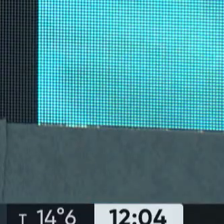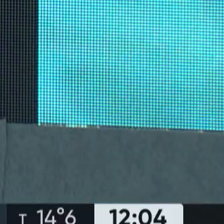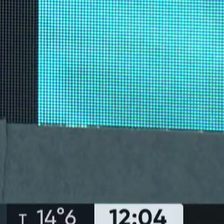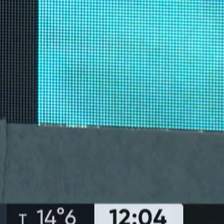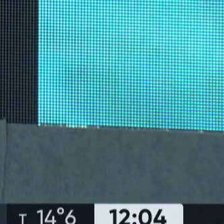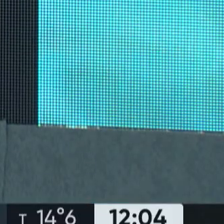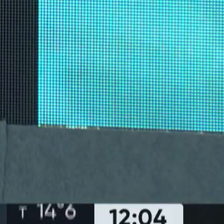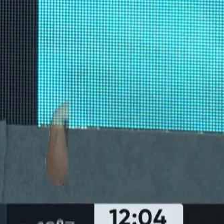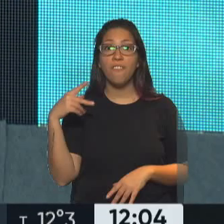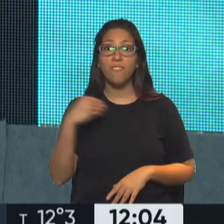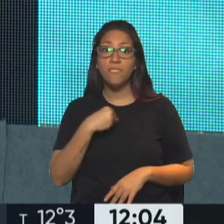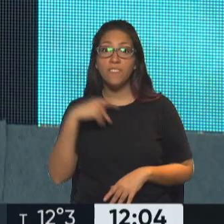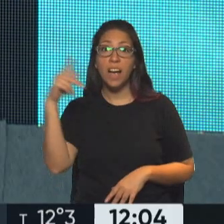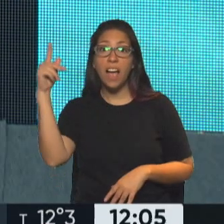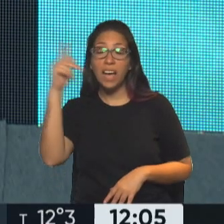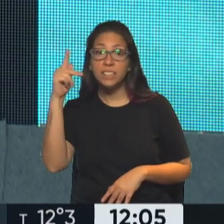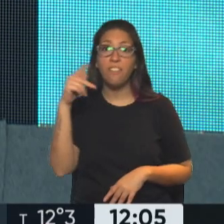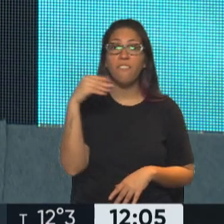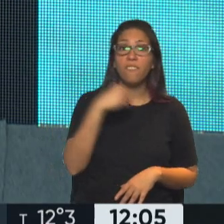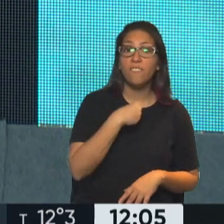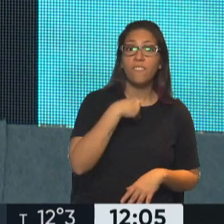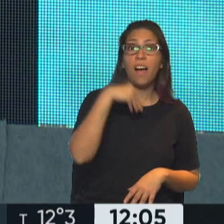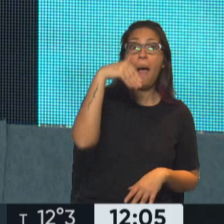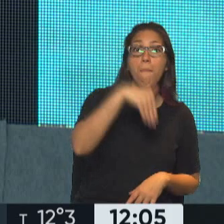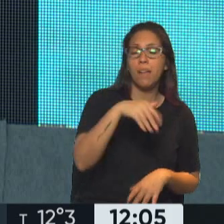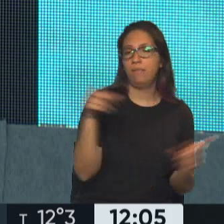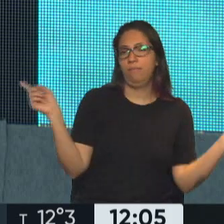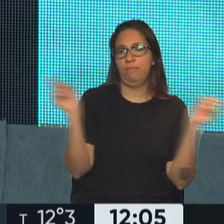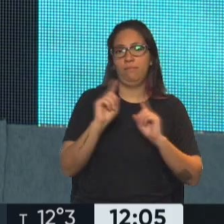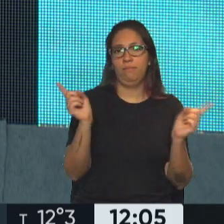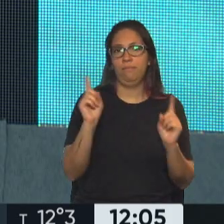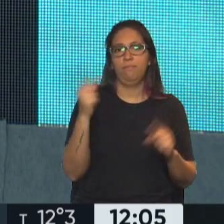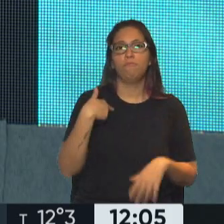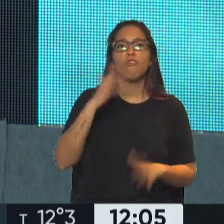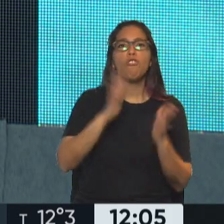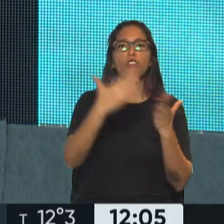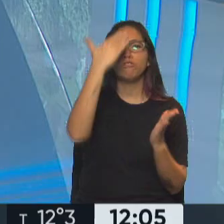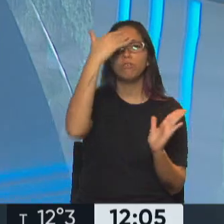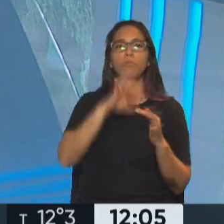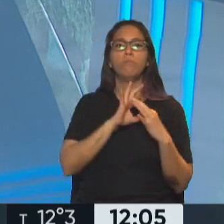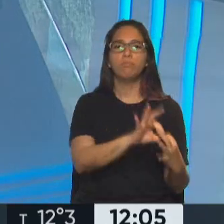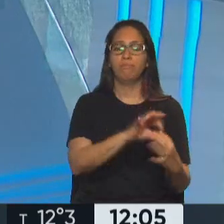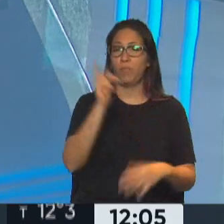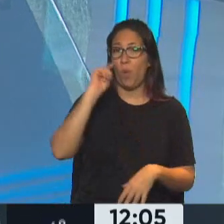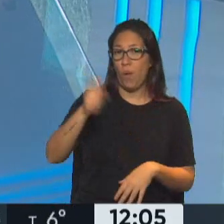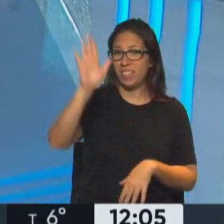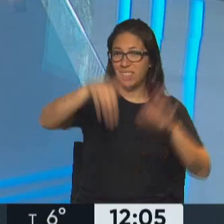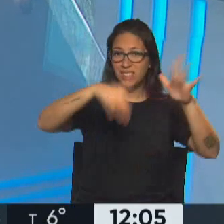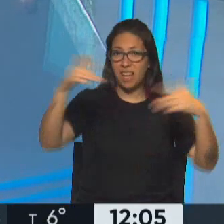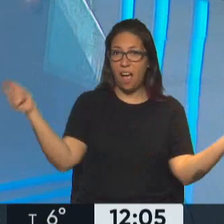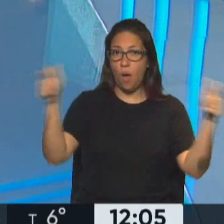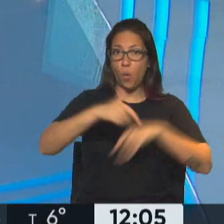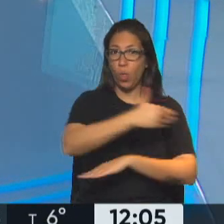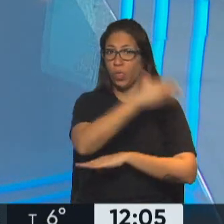Nicani M, juez de la Constitución, quien lo dijo en las últimas horas es juez Gallardo, juez de la Ciudad de Buenos Aires, ¿veró? Exactamente, el juez que había convocado una audiencia,